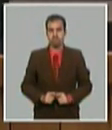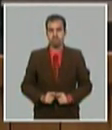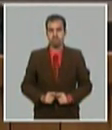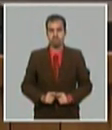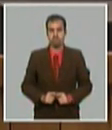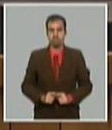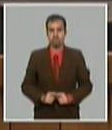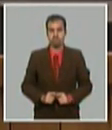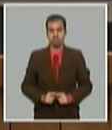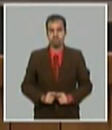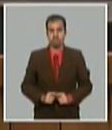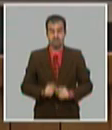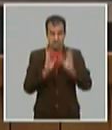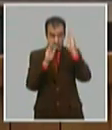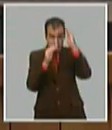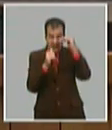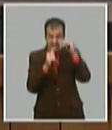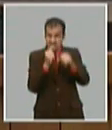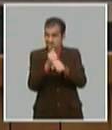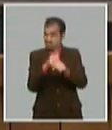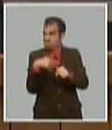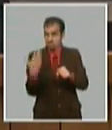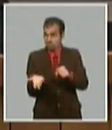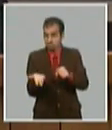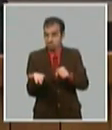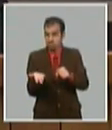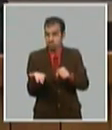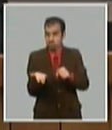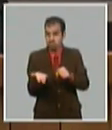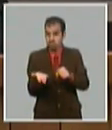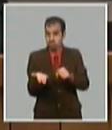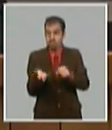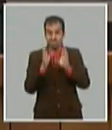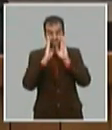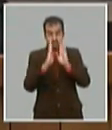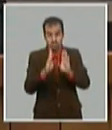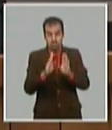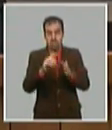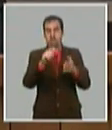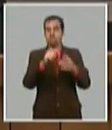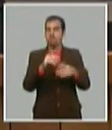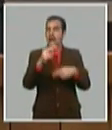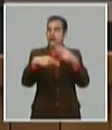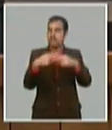¿dónde debemos concentrar el esfuerzo principal la implementación de la estrategia económica y social